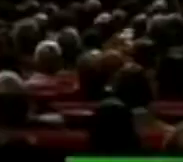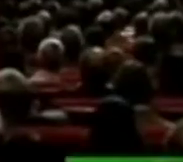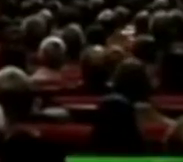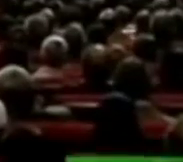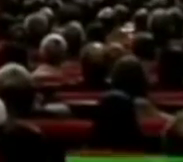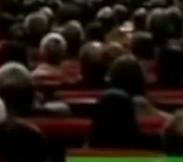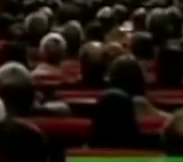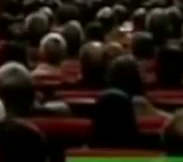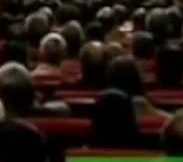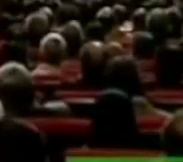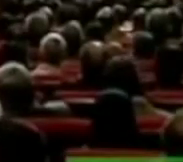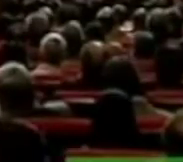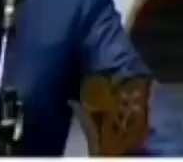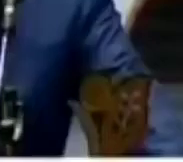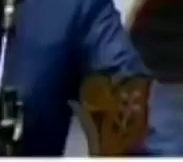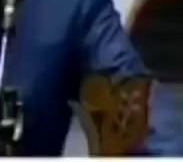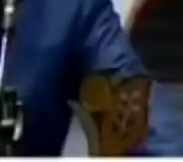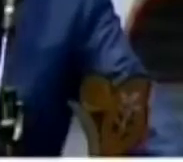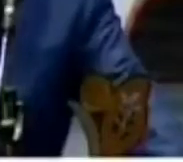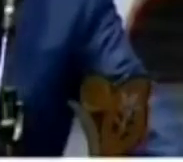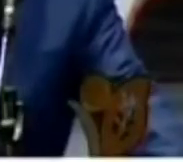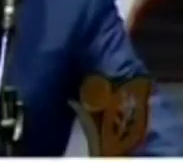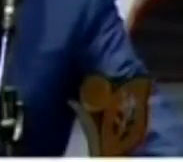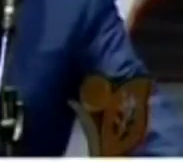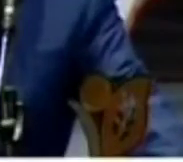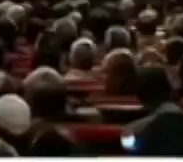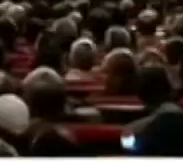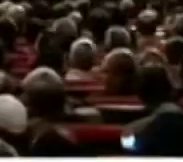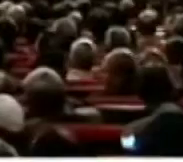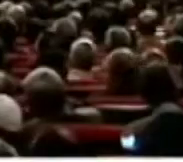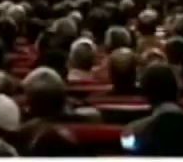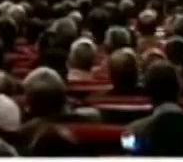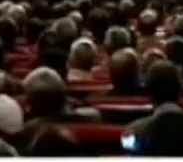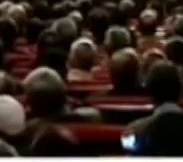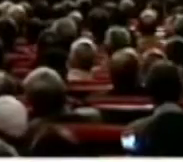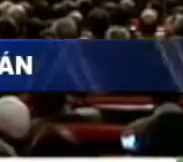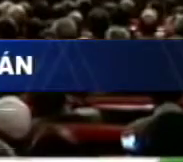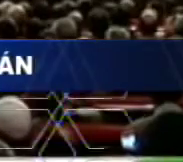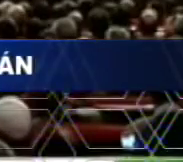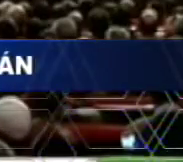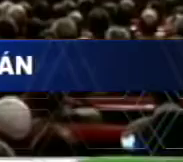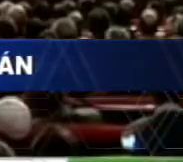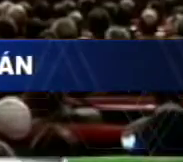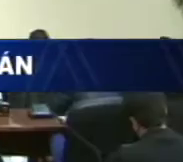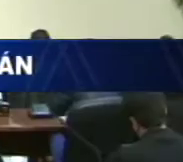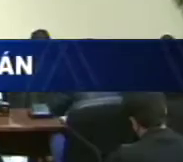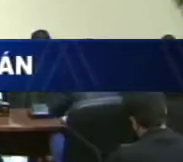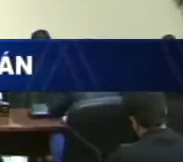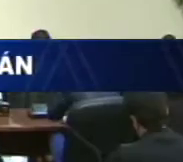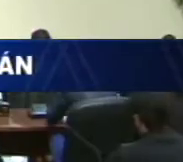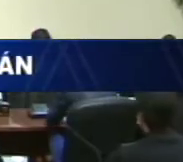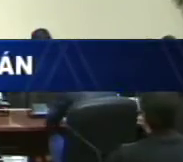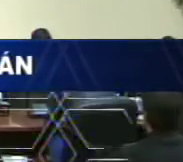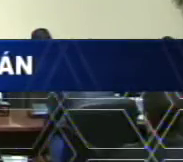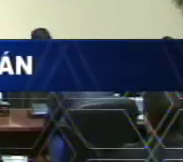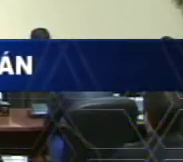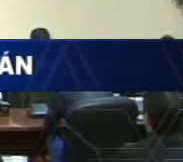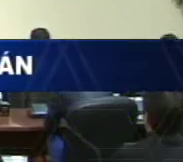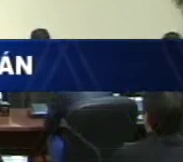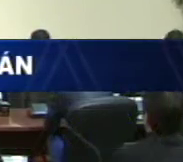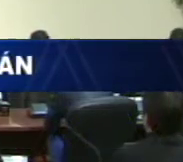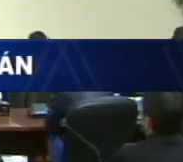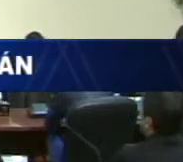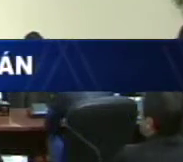En conflicto, Arabia Saudita suspendió todas sus conexiones aéreas con Irán tras la ejecución de